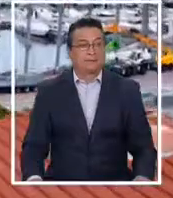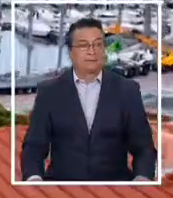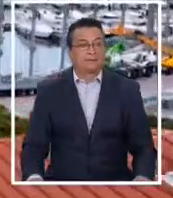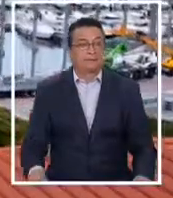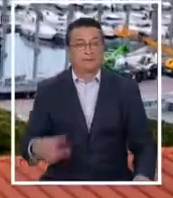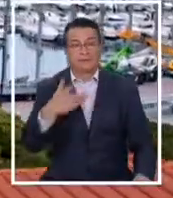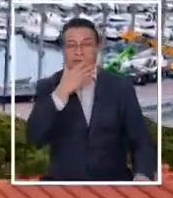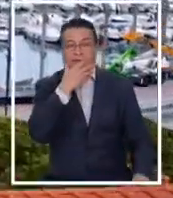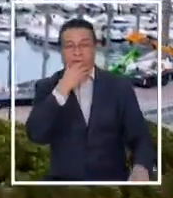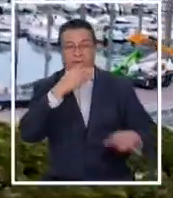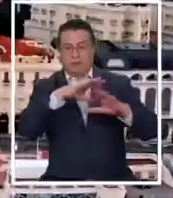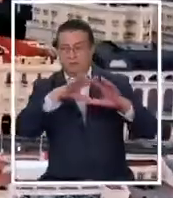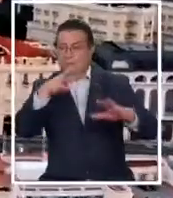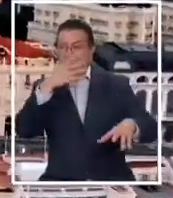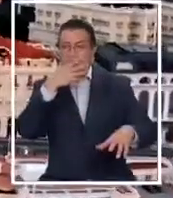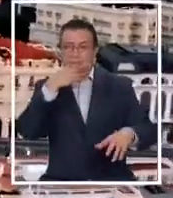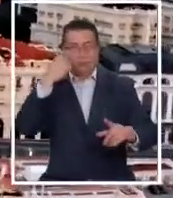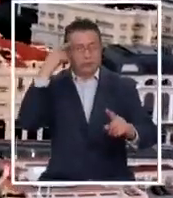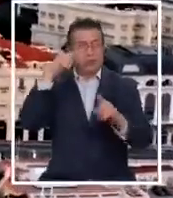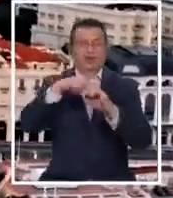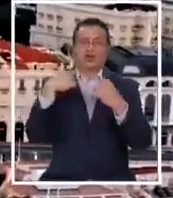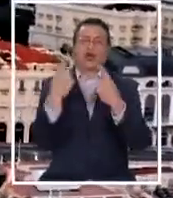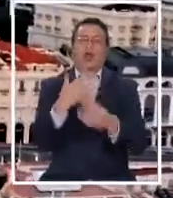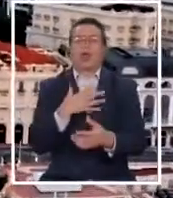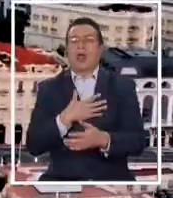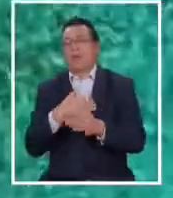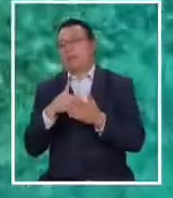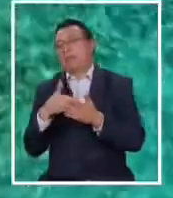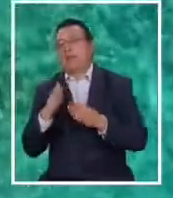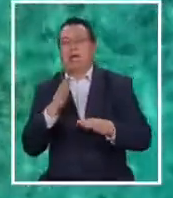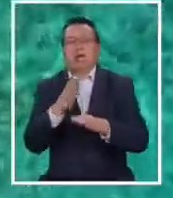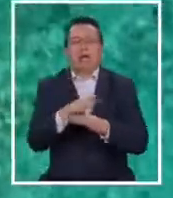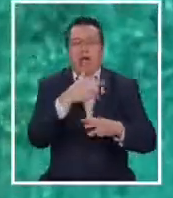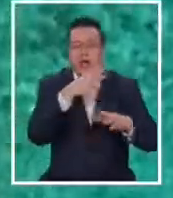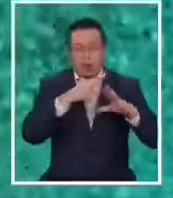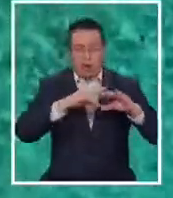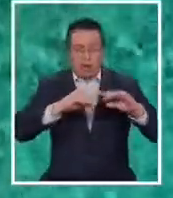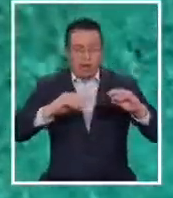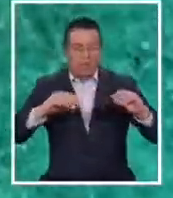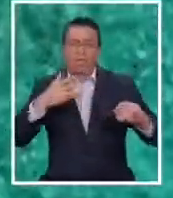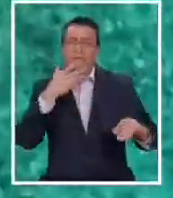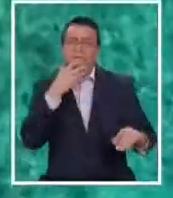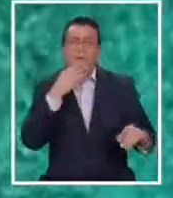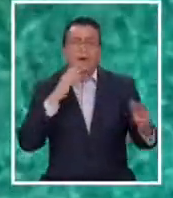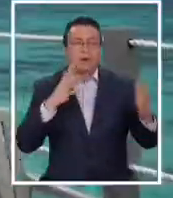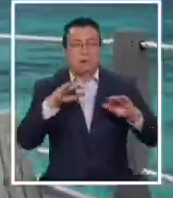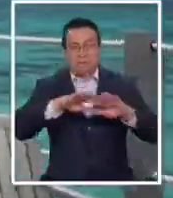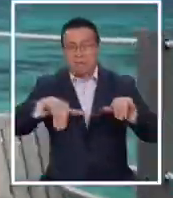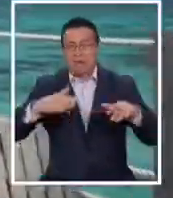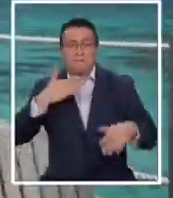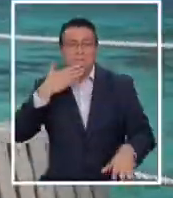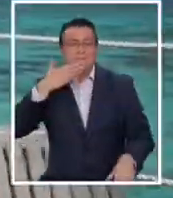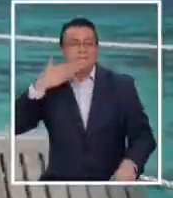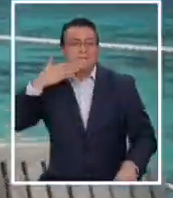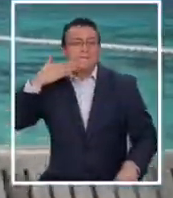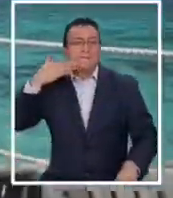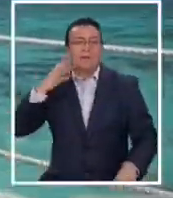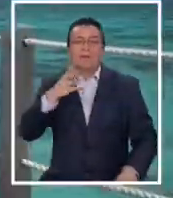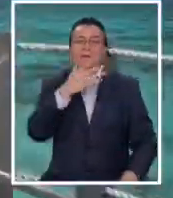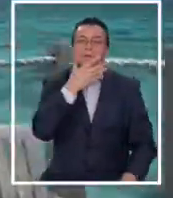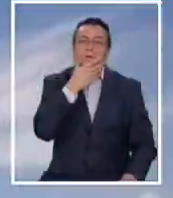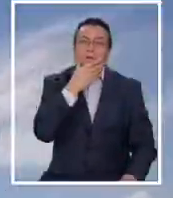Paisajes soñados, destinos anhelados por millones, aguas cristalinas, playas blancas, verdaderos